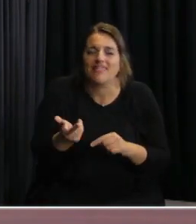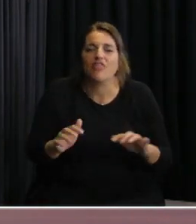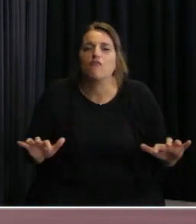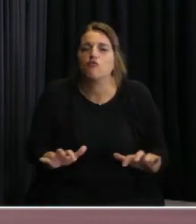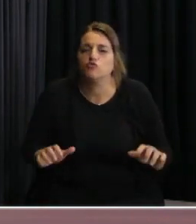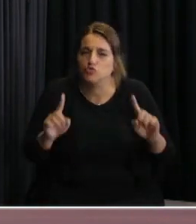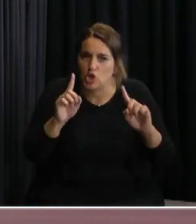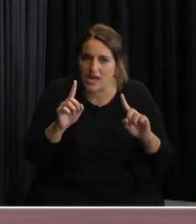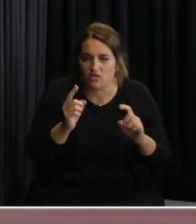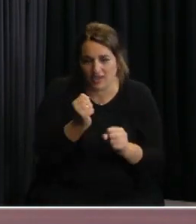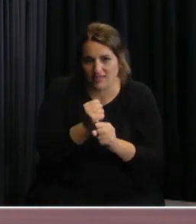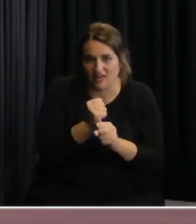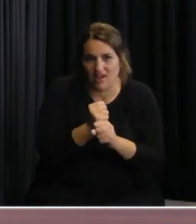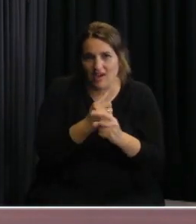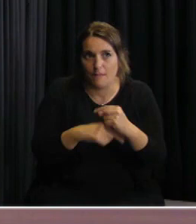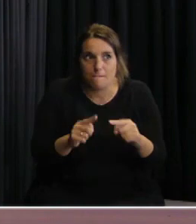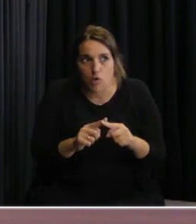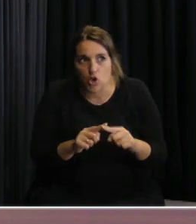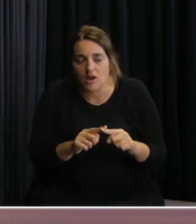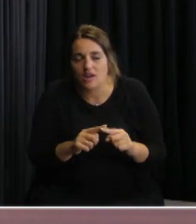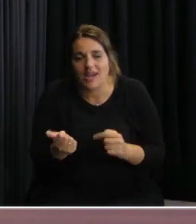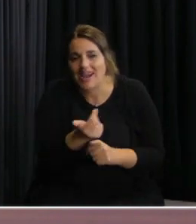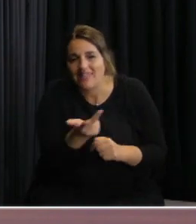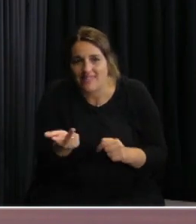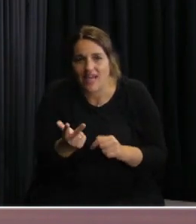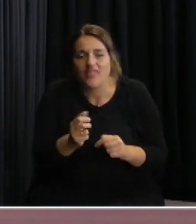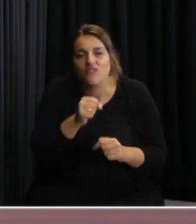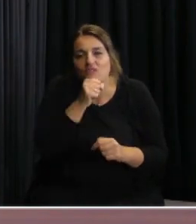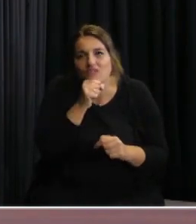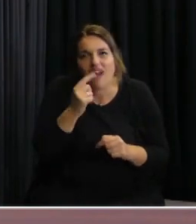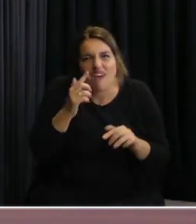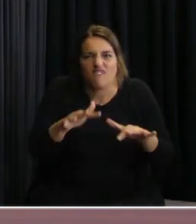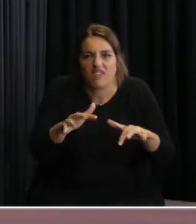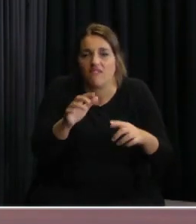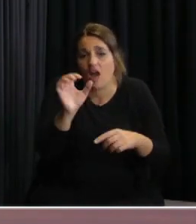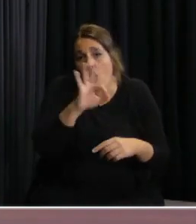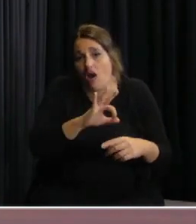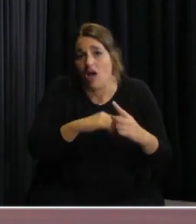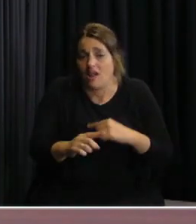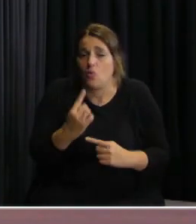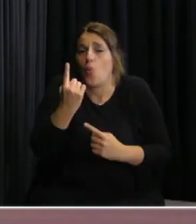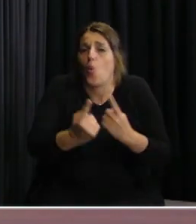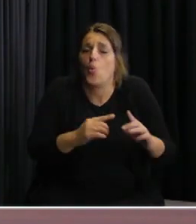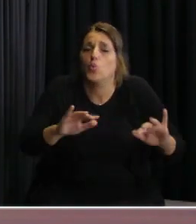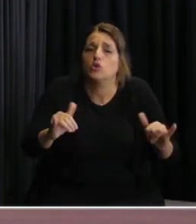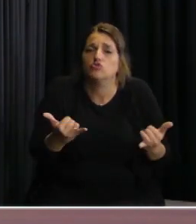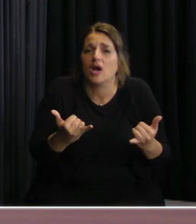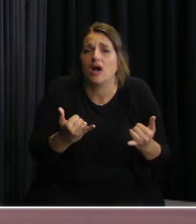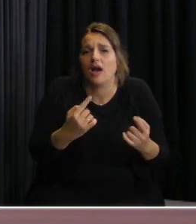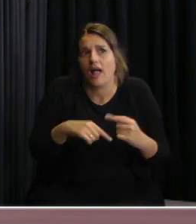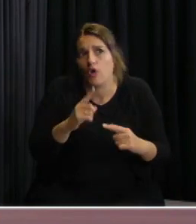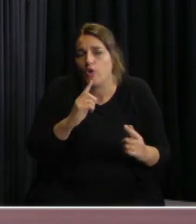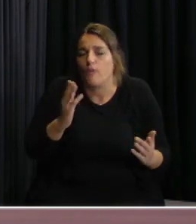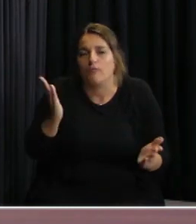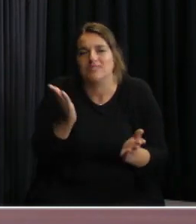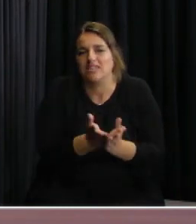de asistentes versus cantidad de residentes o aquellos que han recibido algún tipo de amonestación